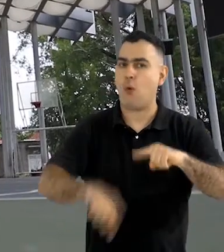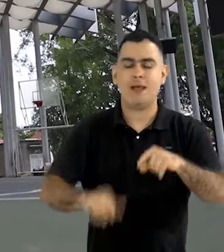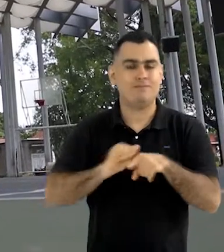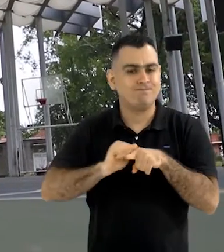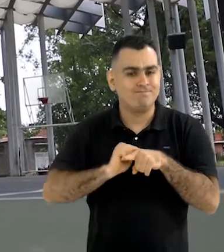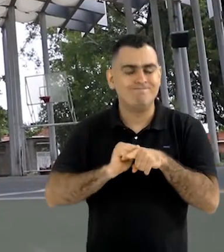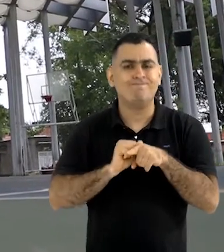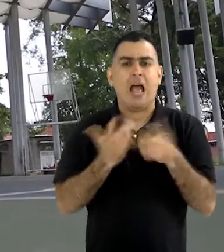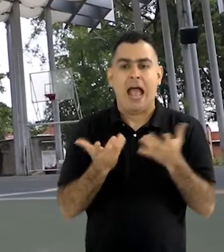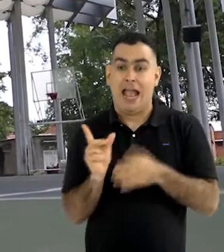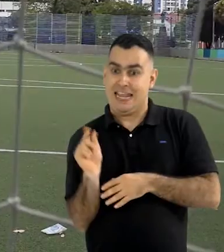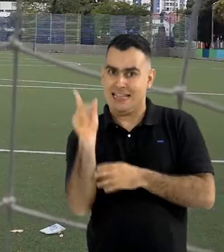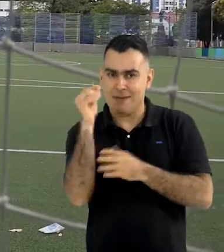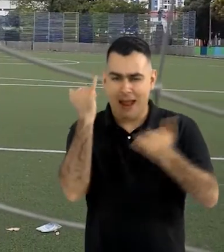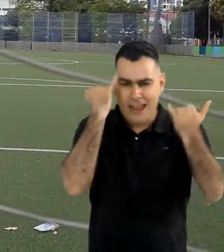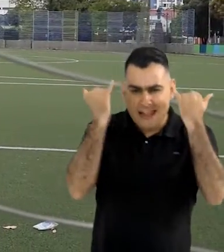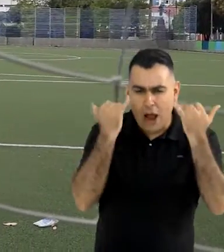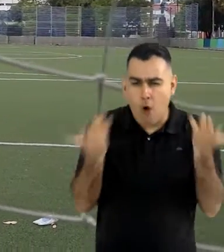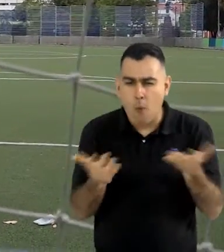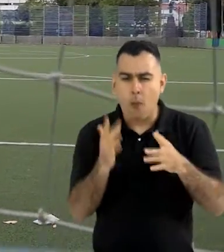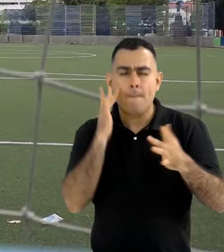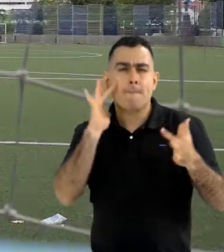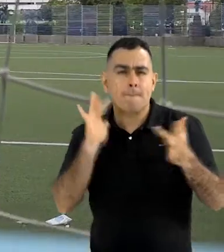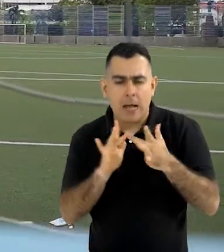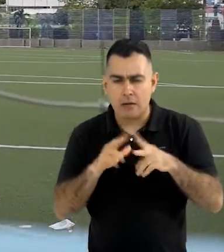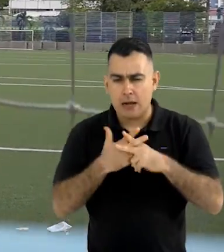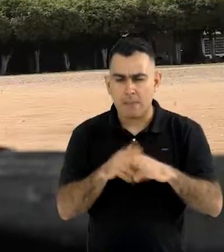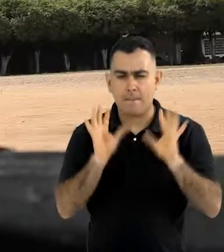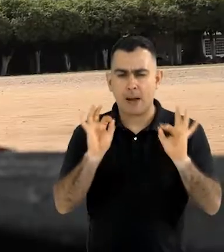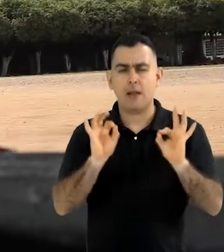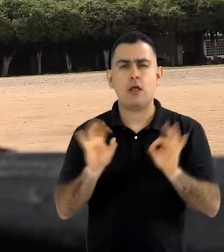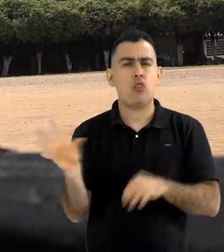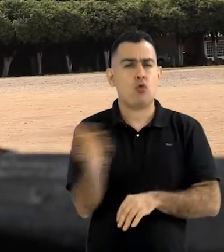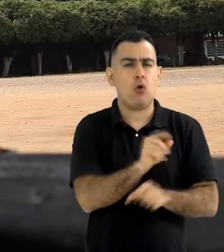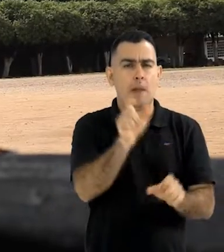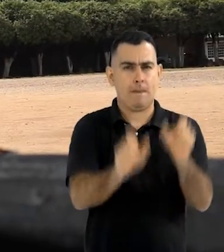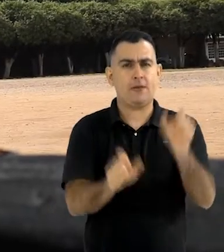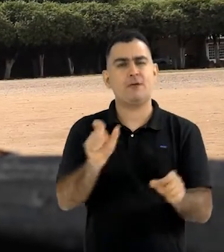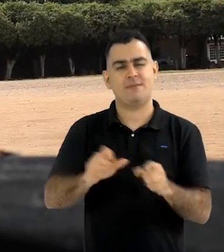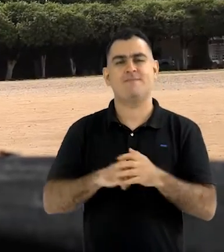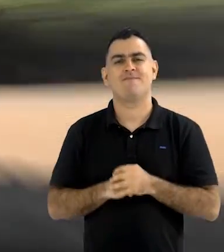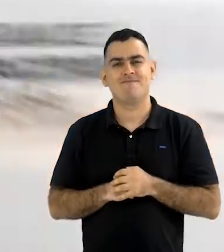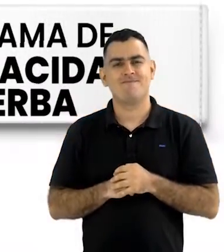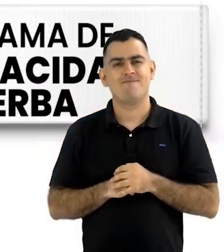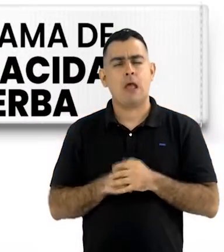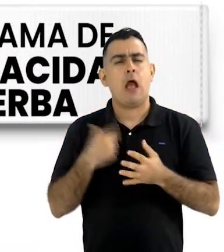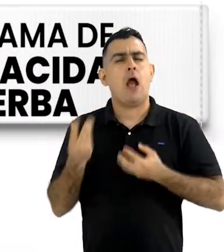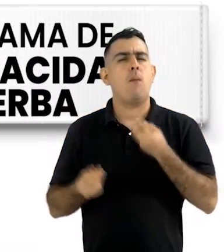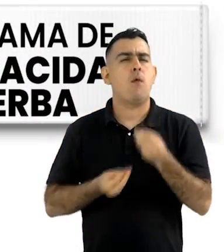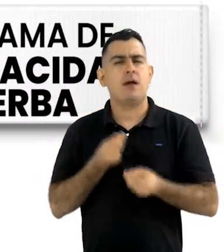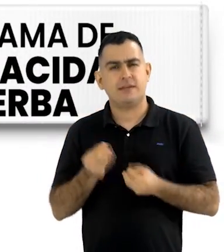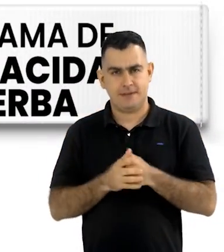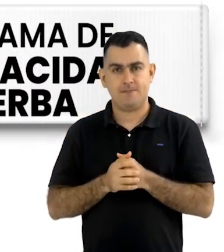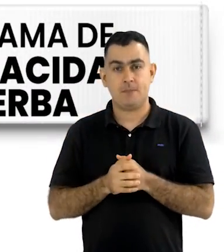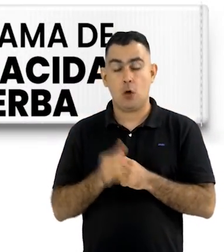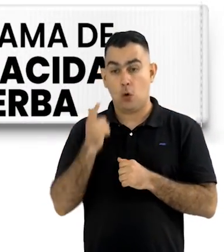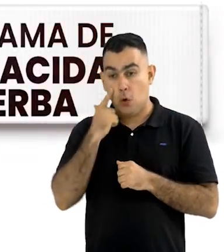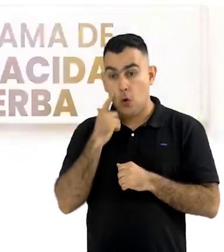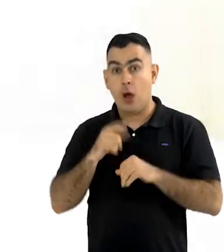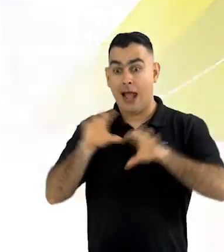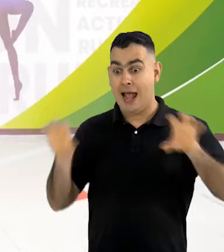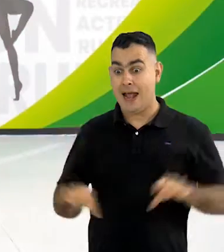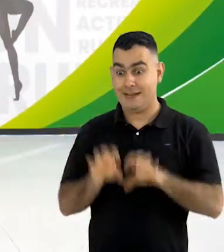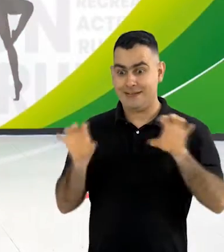utilizar, por eso Inderva busca la mejor herramienta para llegar a todos ustedes. Lo vamos a hacer clases